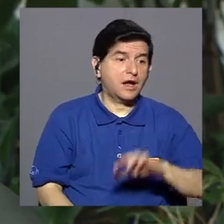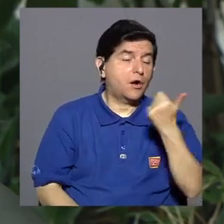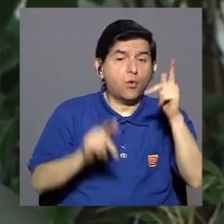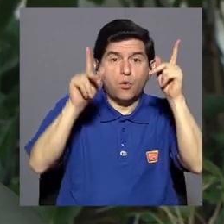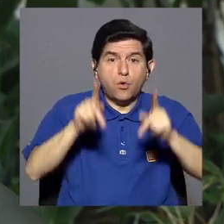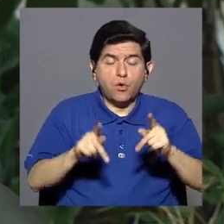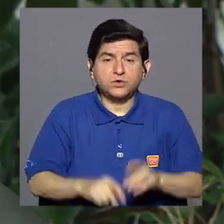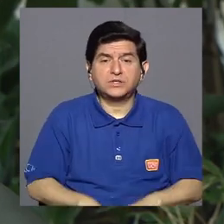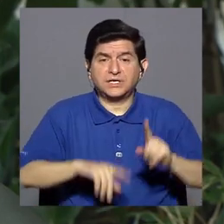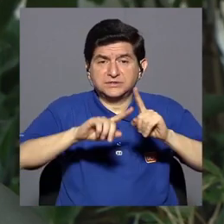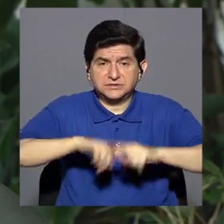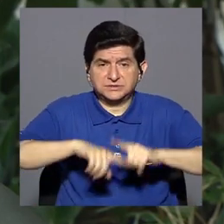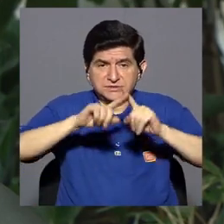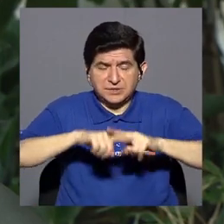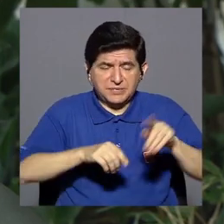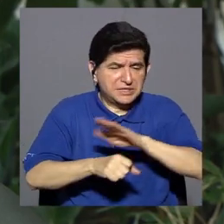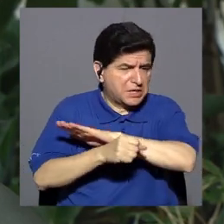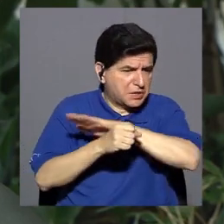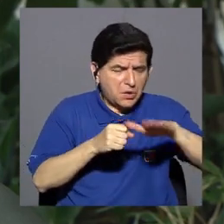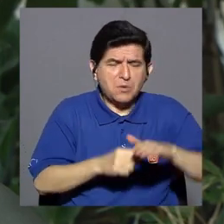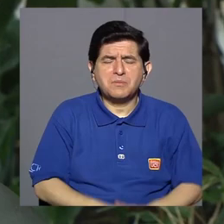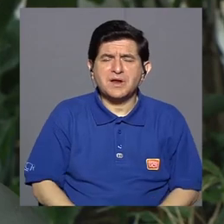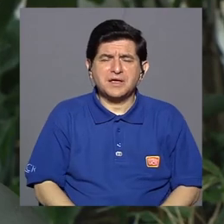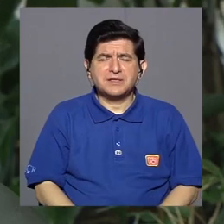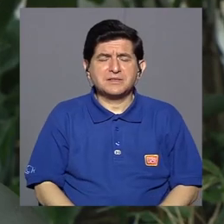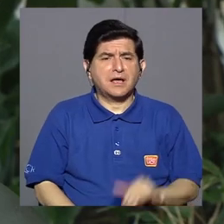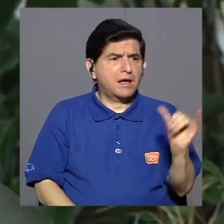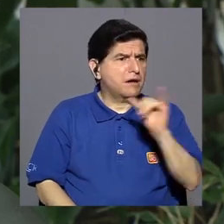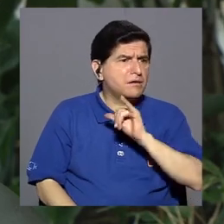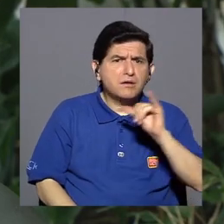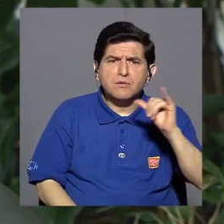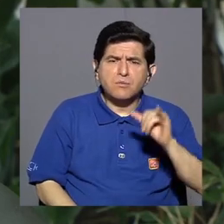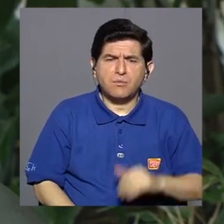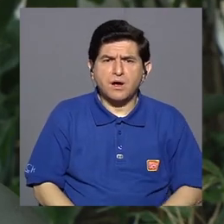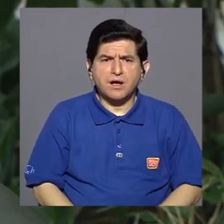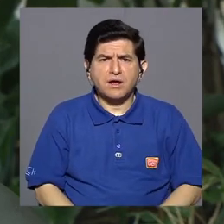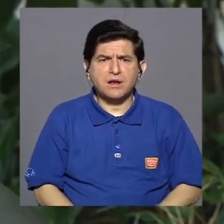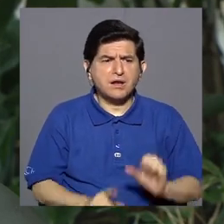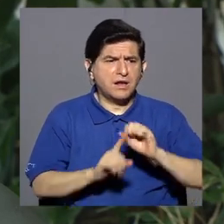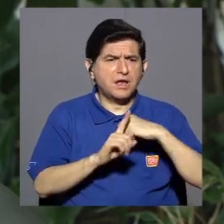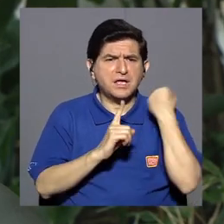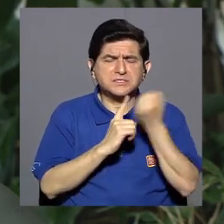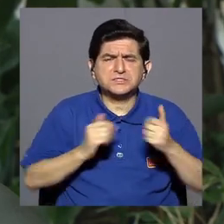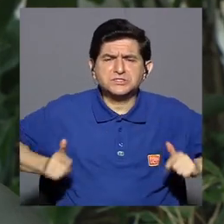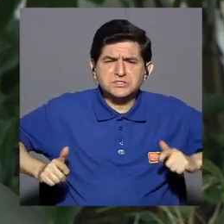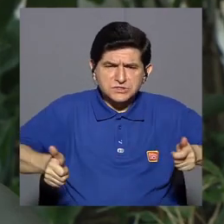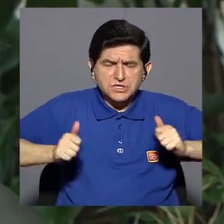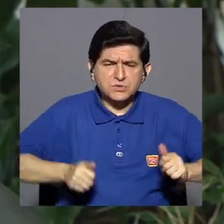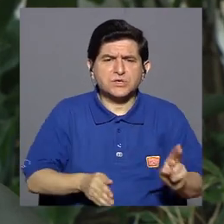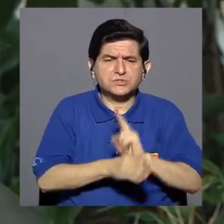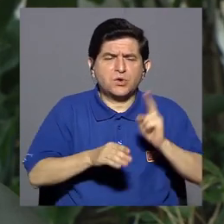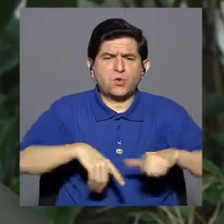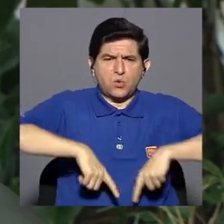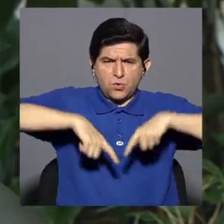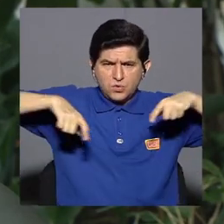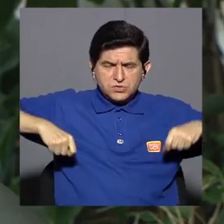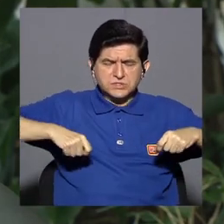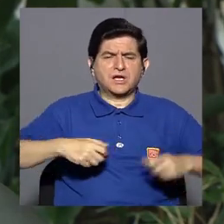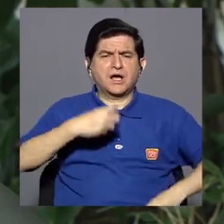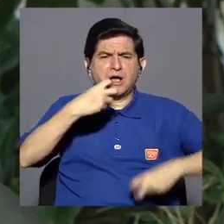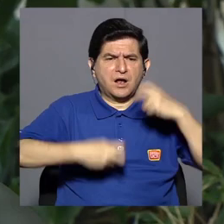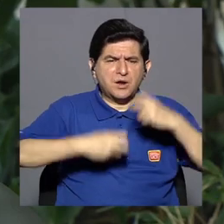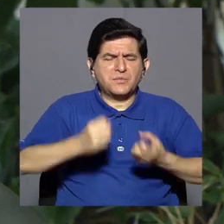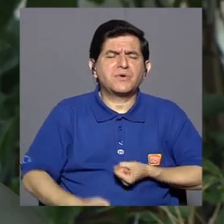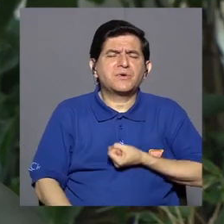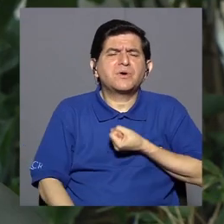pacientes completamente dependientes, completamente demenciados también, en una silla de ruedas usando pañal, con